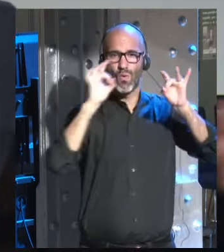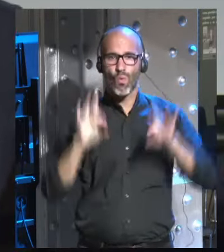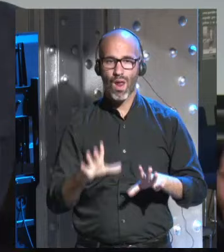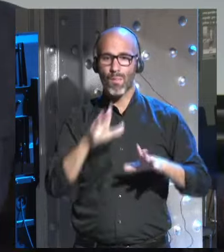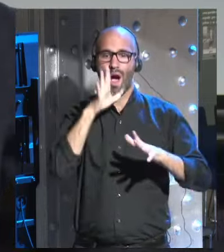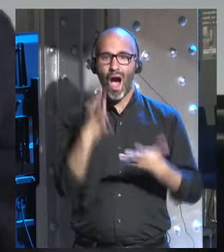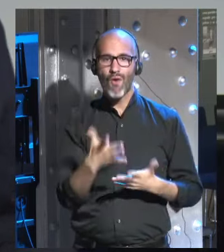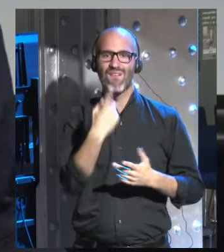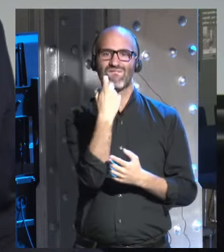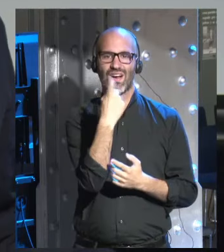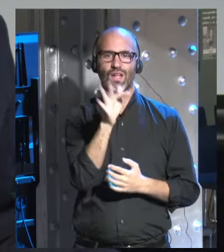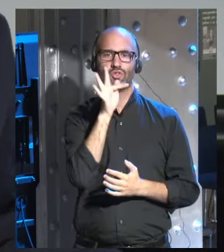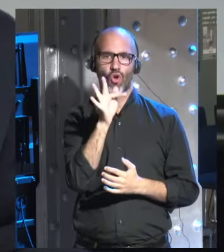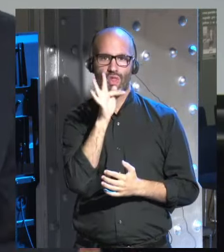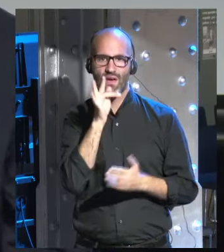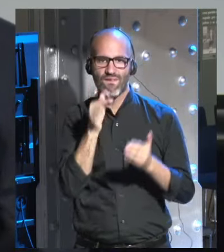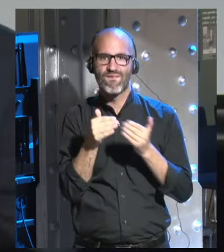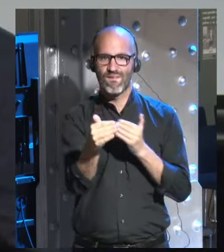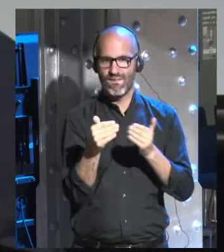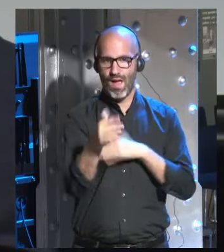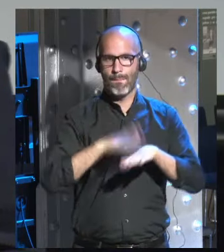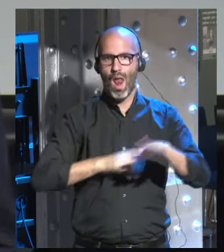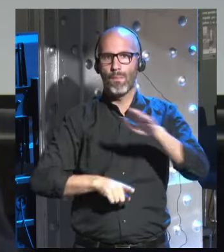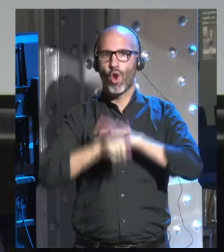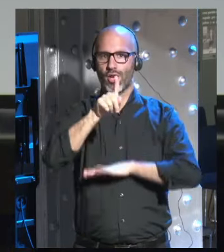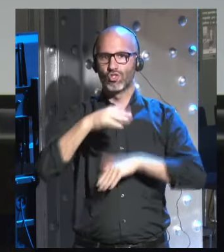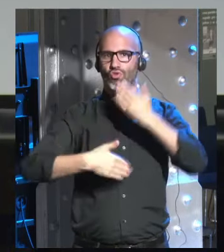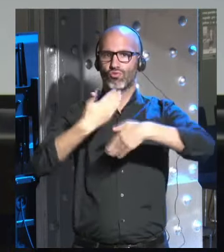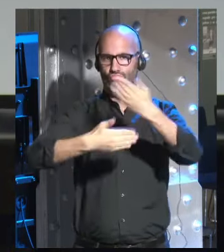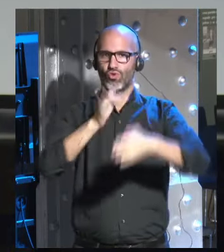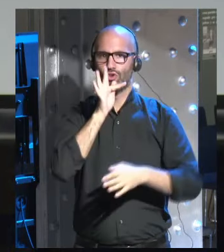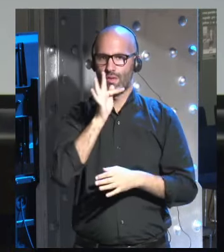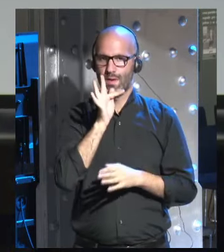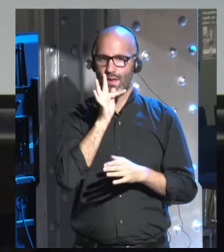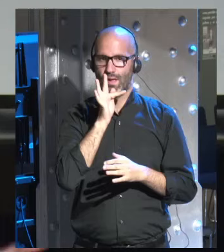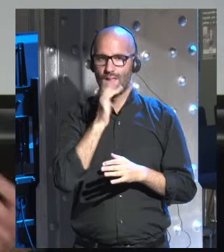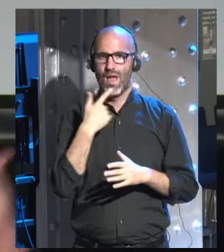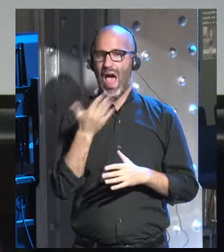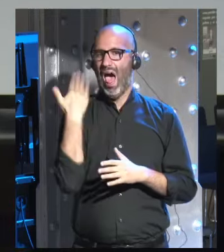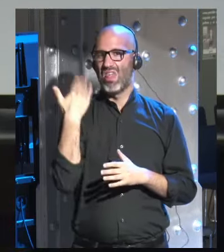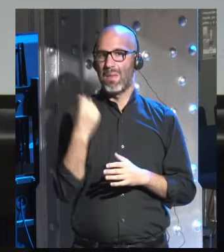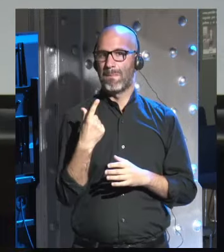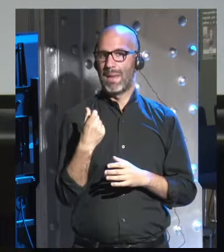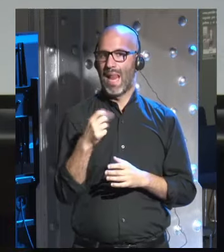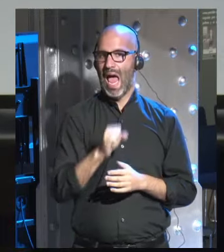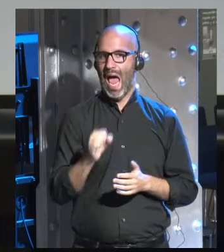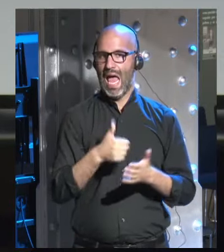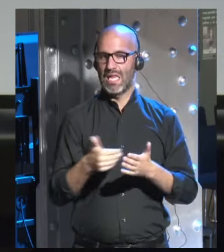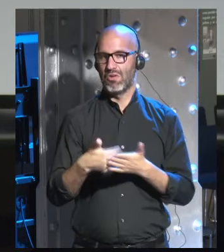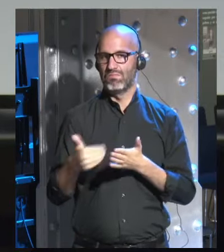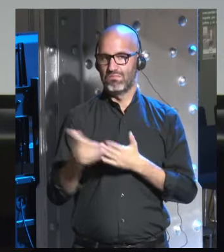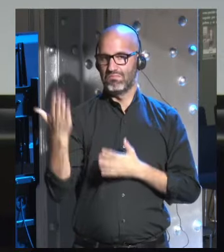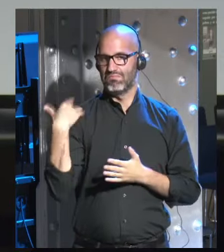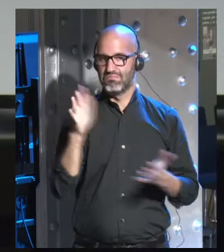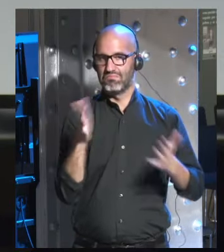por delante cierto margen para el progreso. Hace unos cuantos miles de años, los humanos